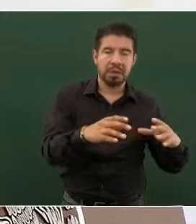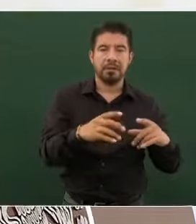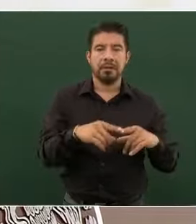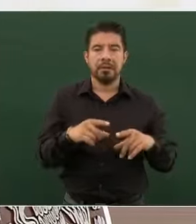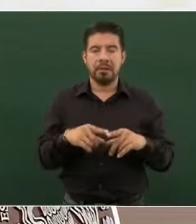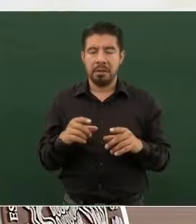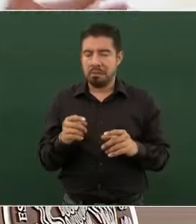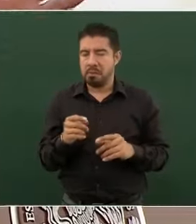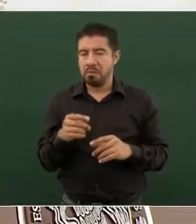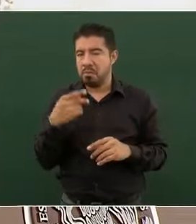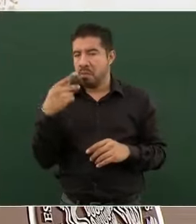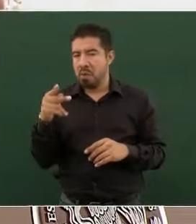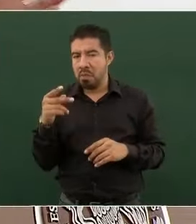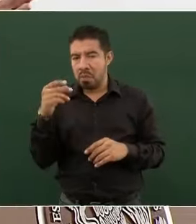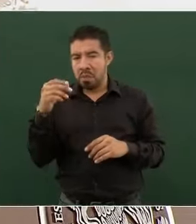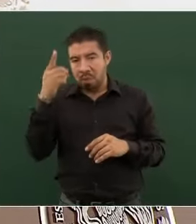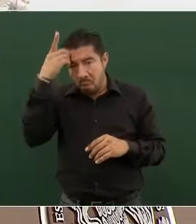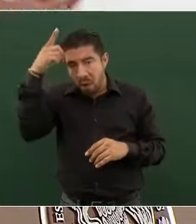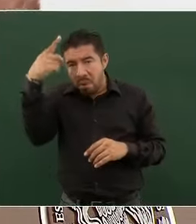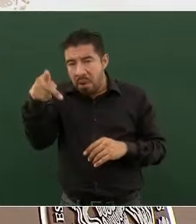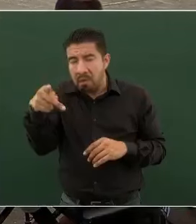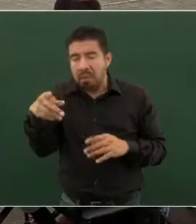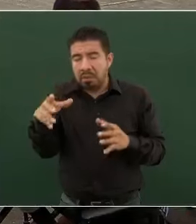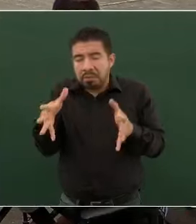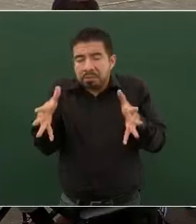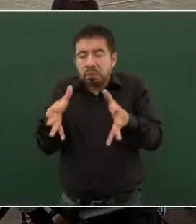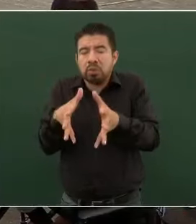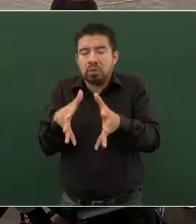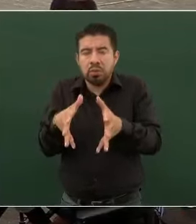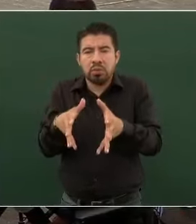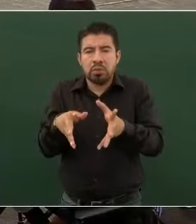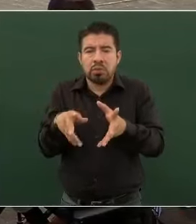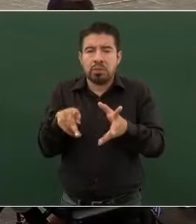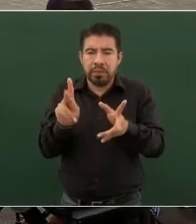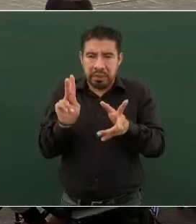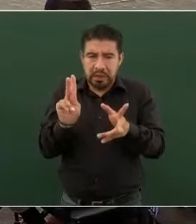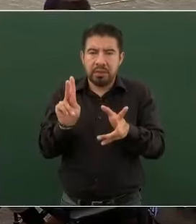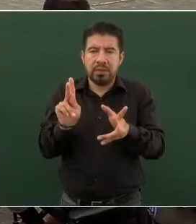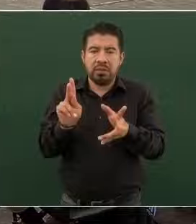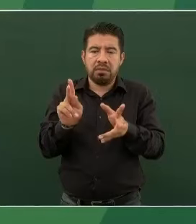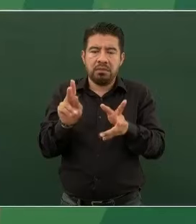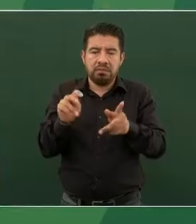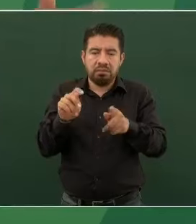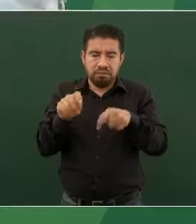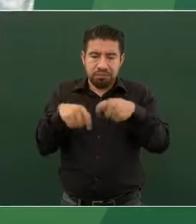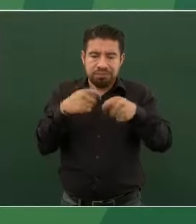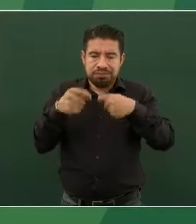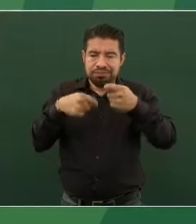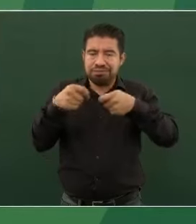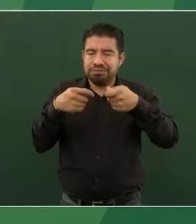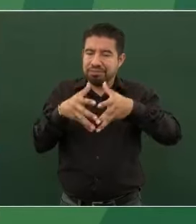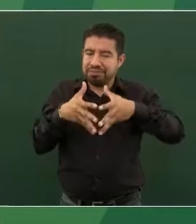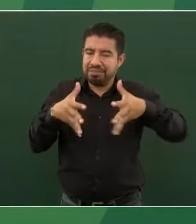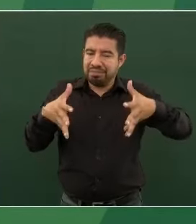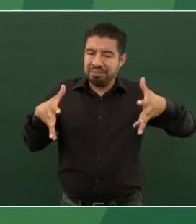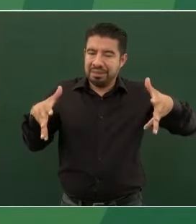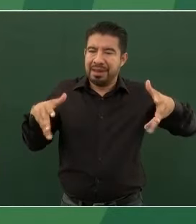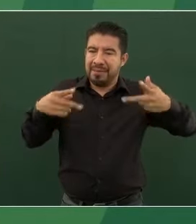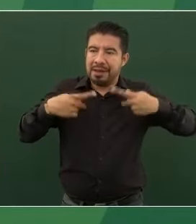Bueno, eso tiene un efecto multiplicador, porque da empleo,